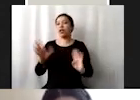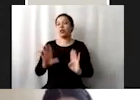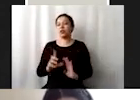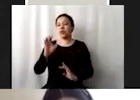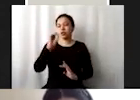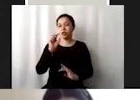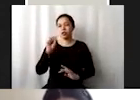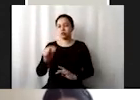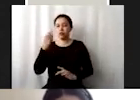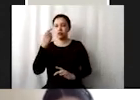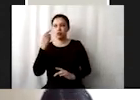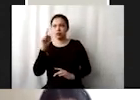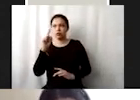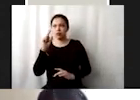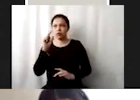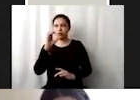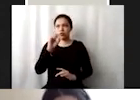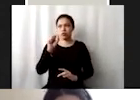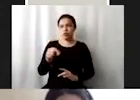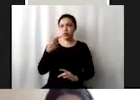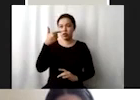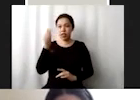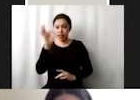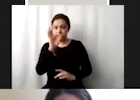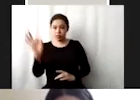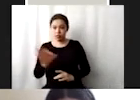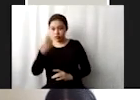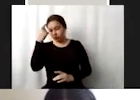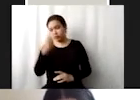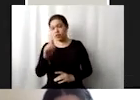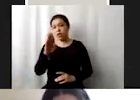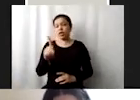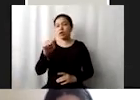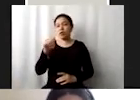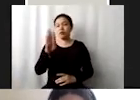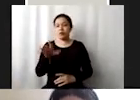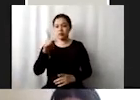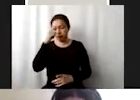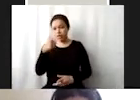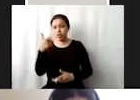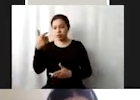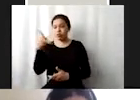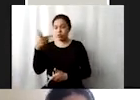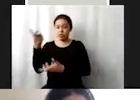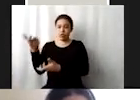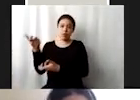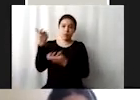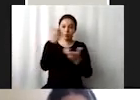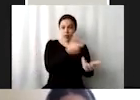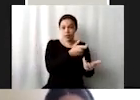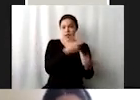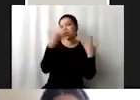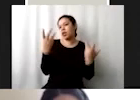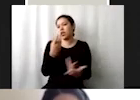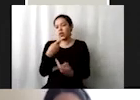.7% del producto interno bruto a la agenda 2030 cosa que no se ha hecho en la mayoría de